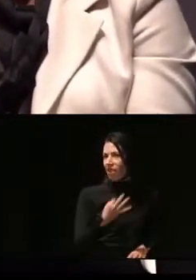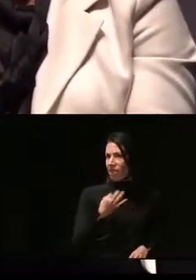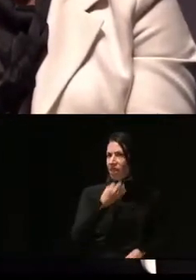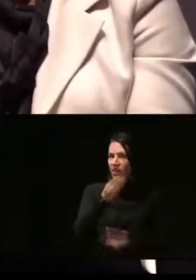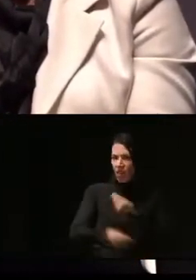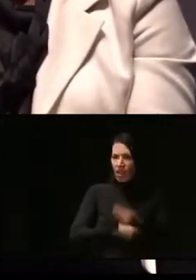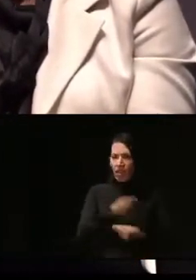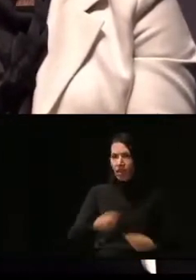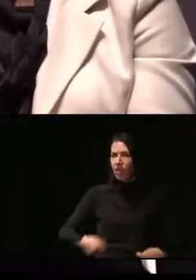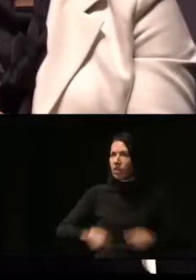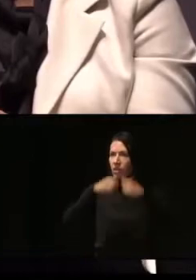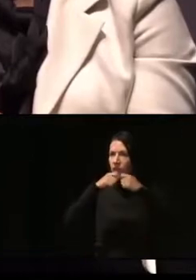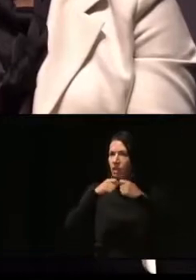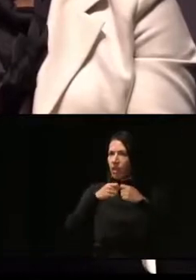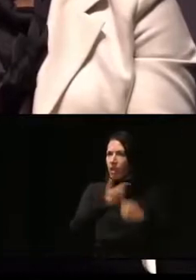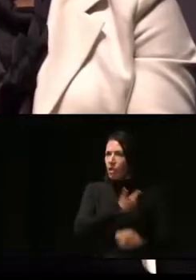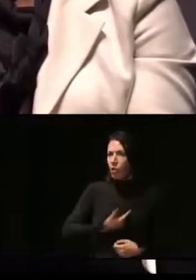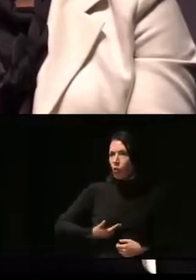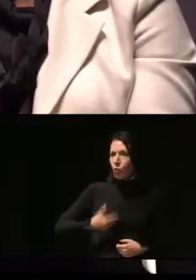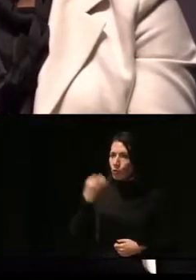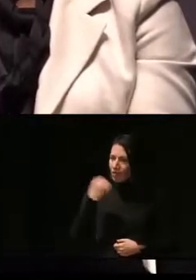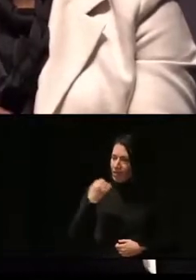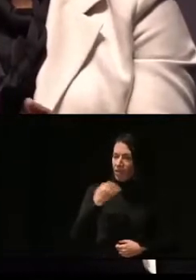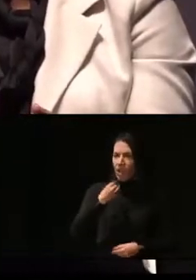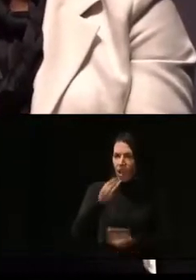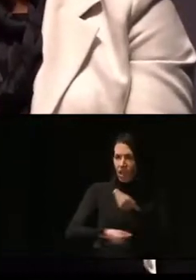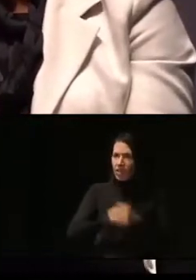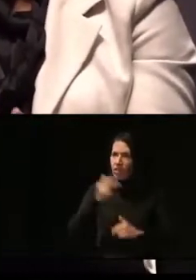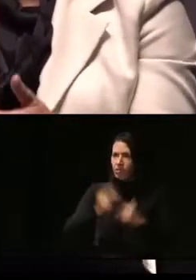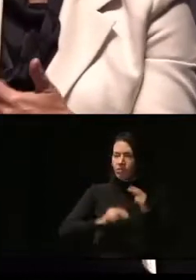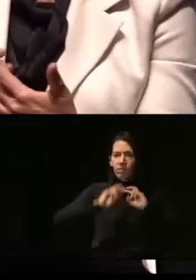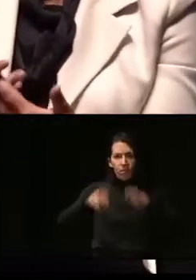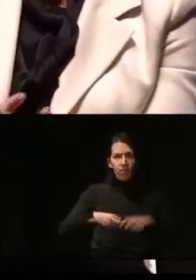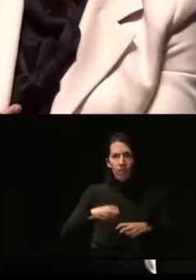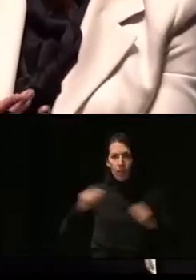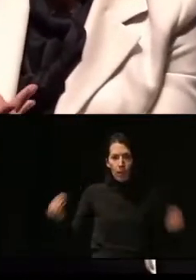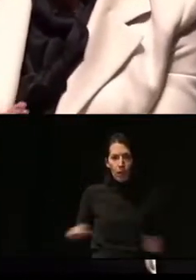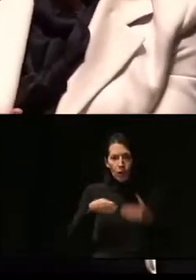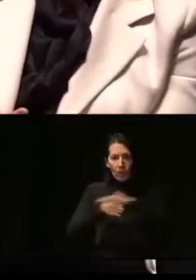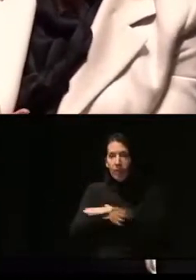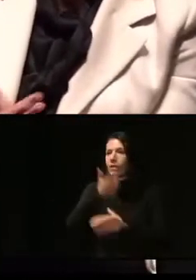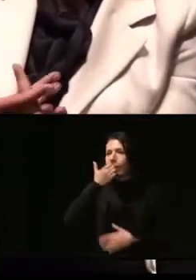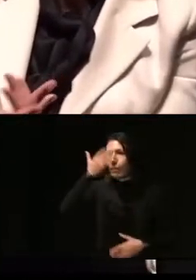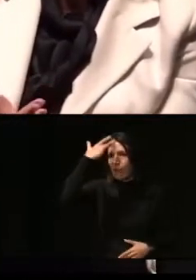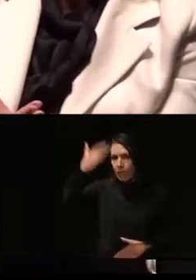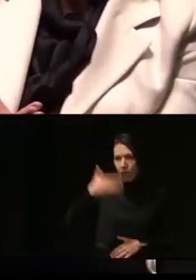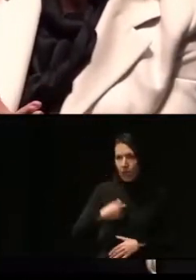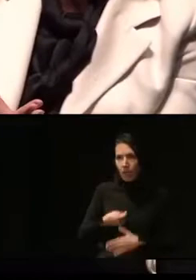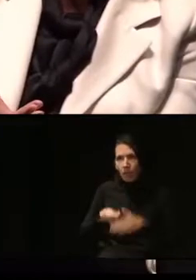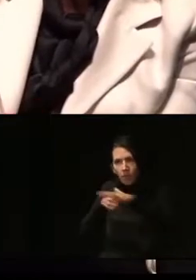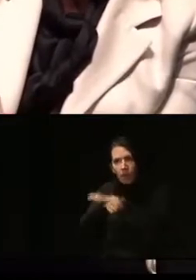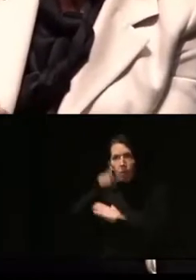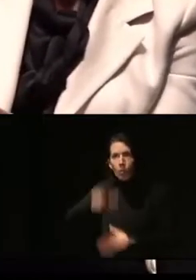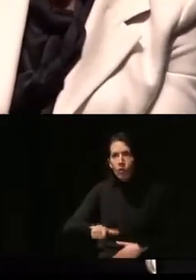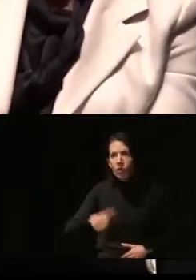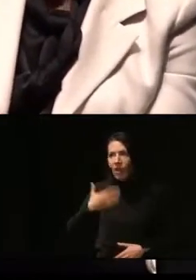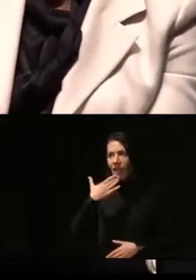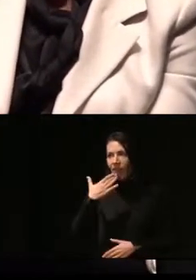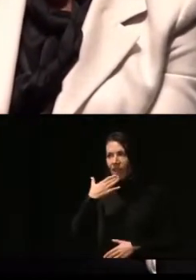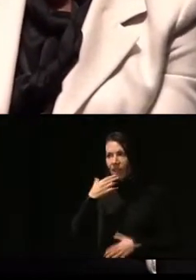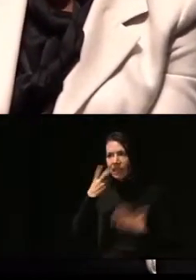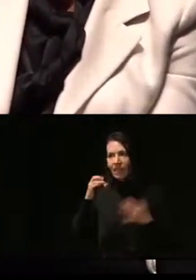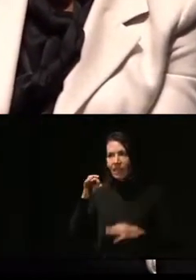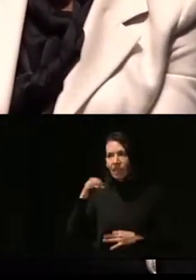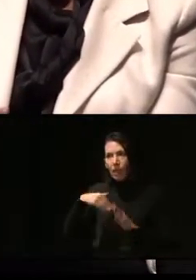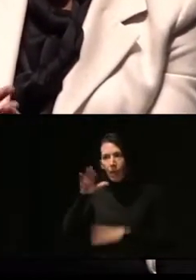comunidad de propietarios esas obras de mejora de la accesibilidad, igual que lo son si lo solicita una persona mayor de 70 años o